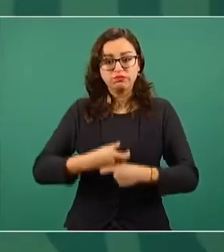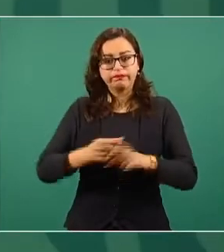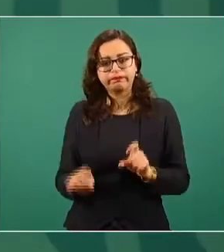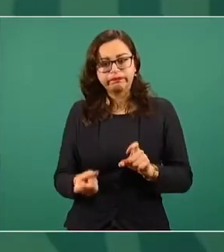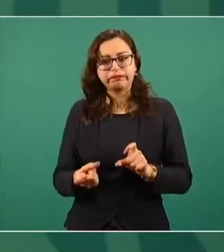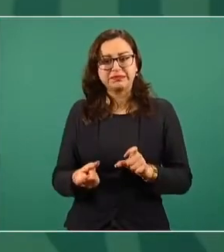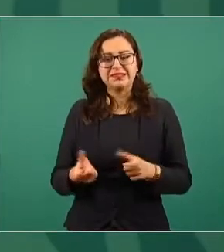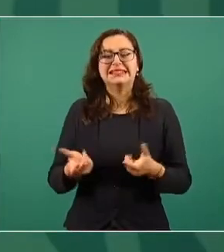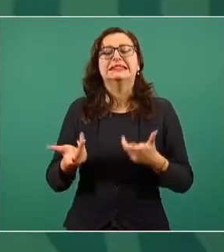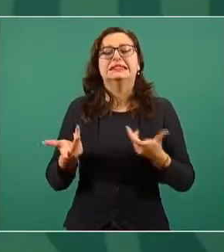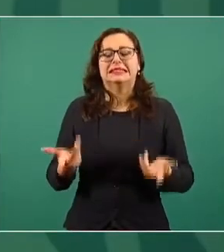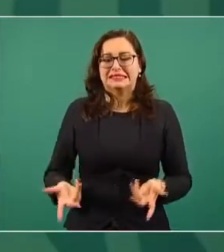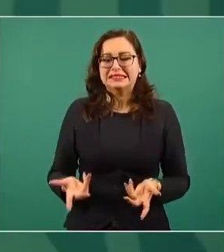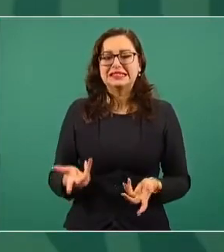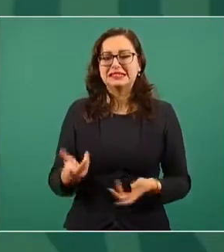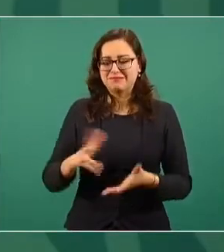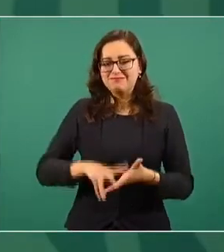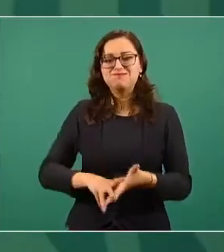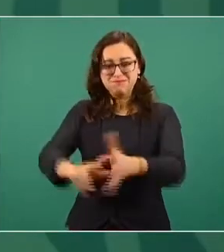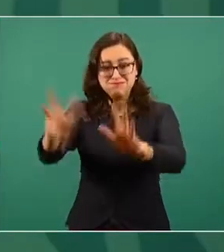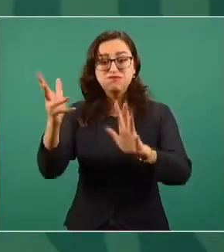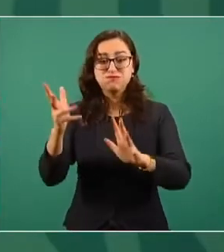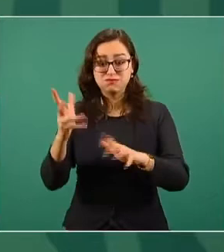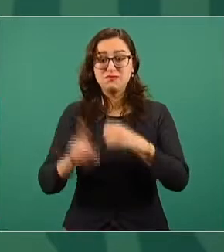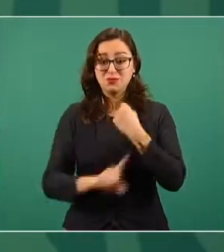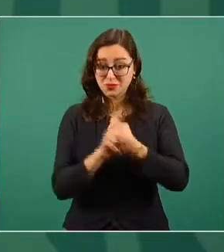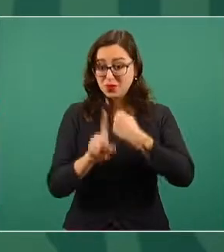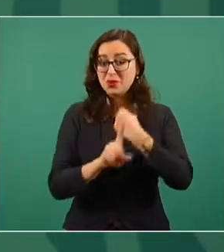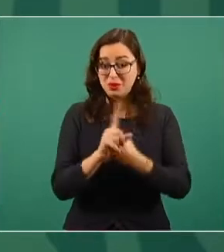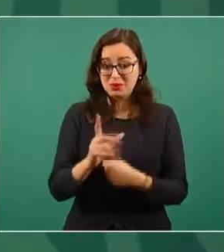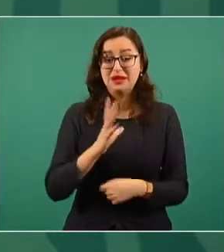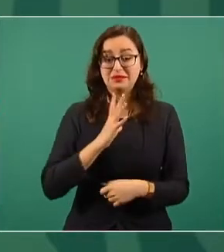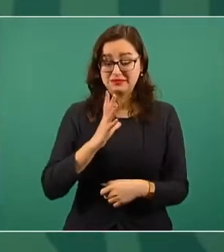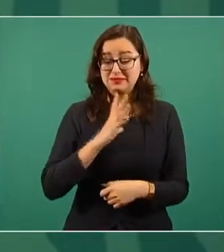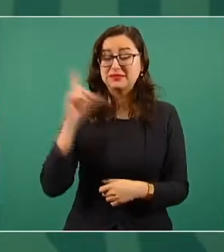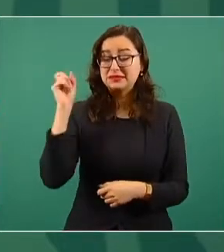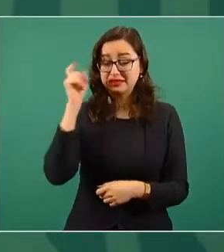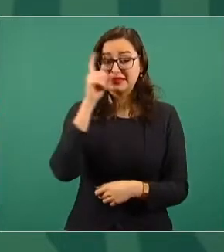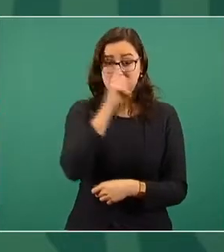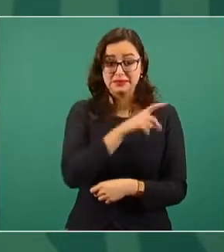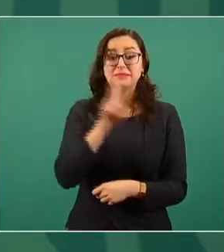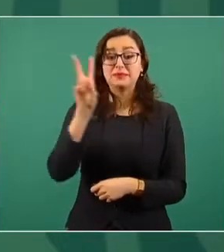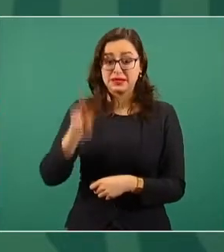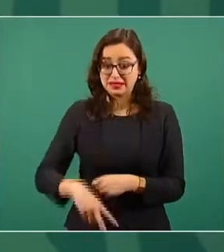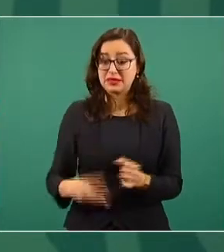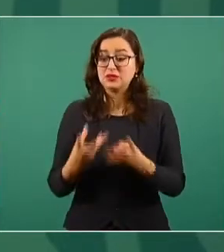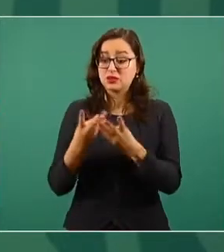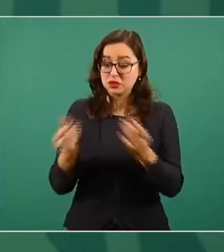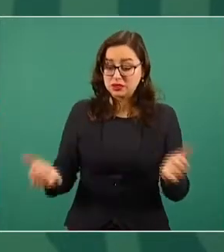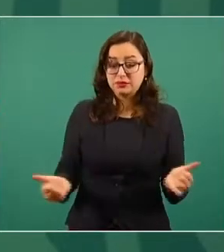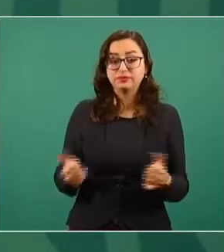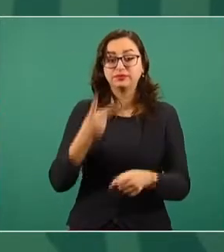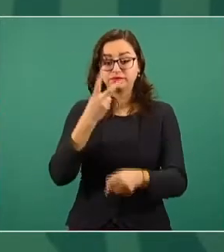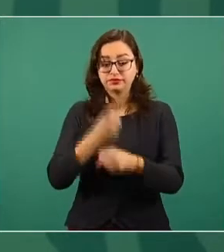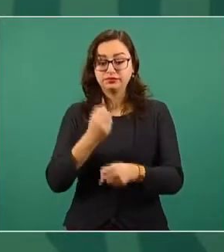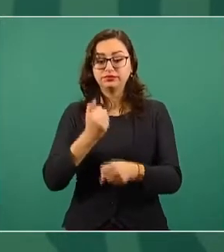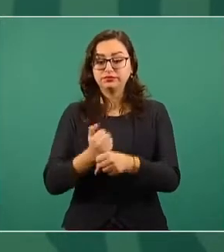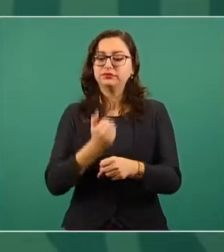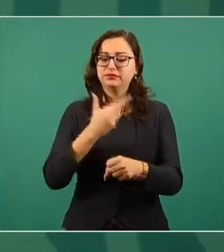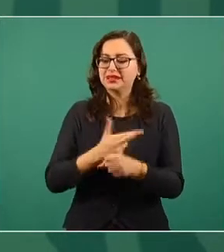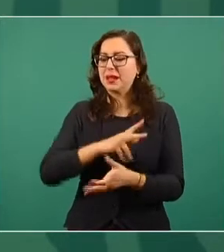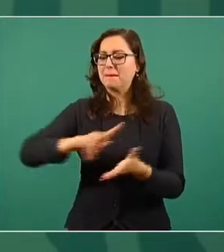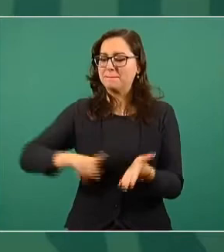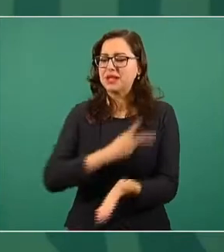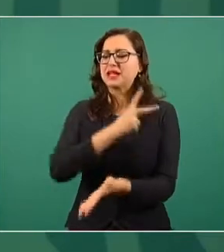hay un tema ahí de violencia, sí hay un tema que hay que resolver, sí estamos pendientes, sí ha ido el señor subsecretario varias